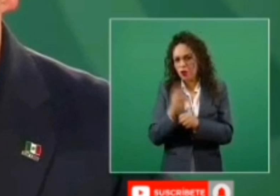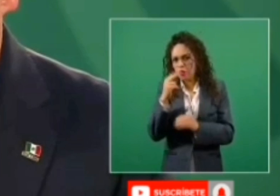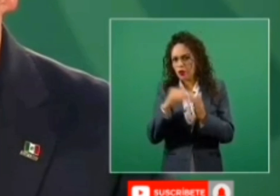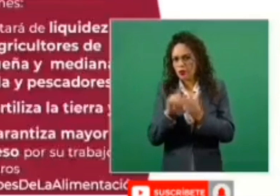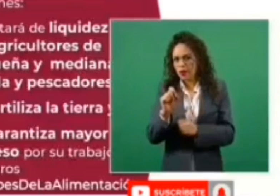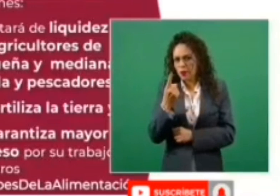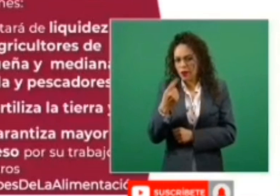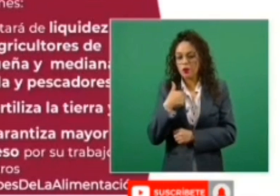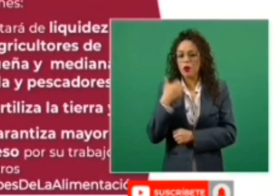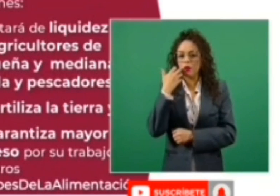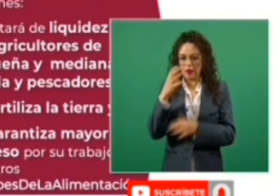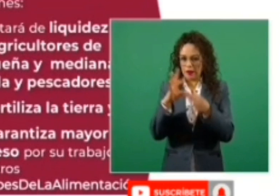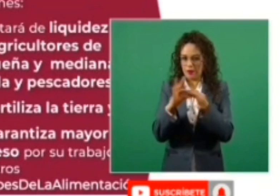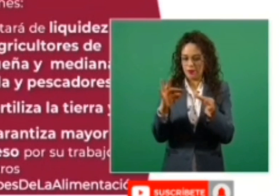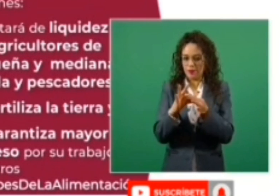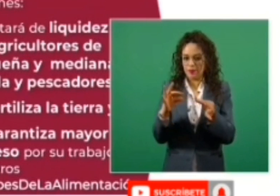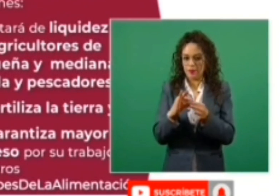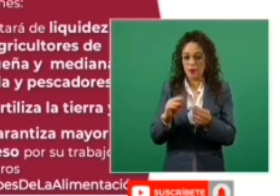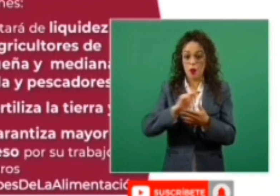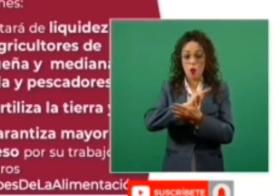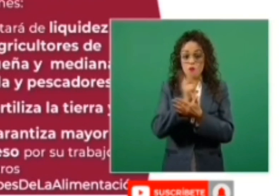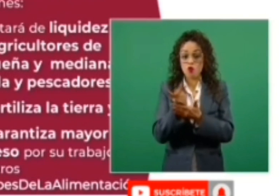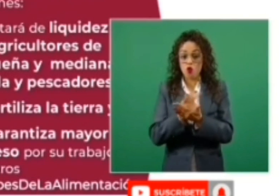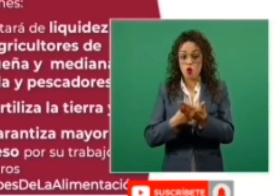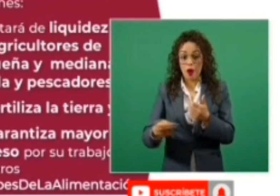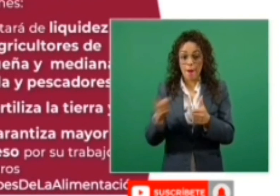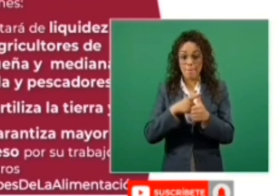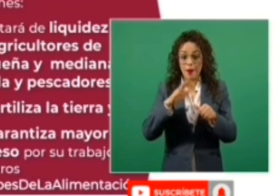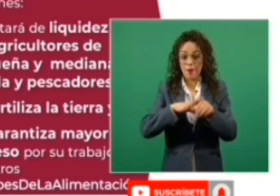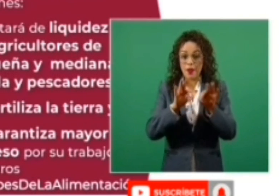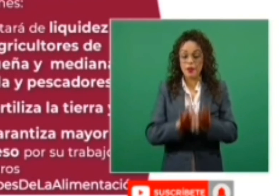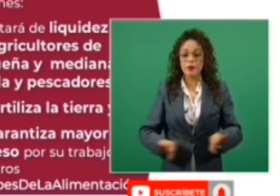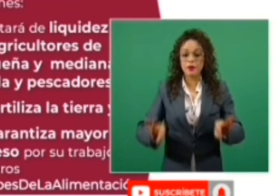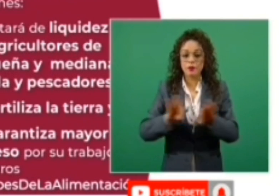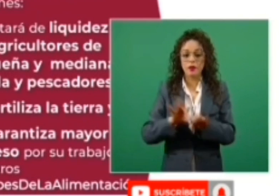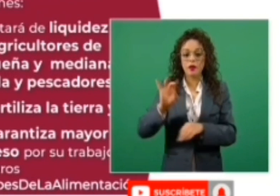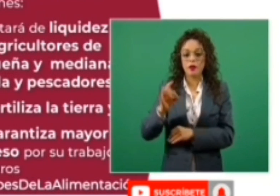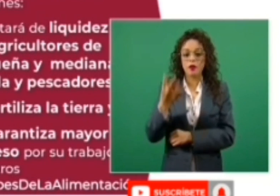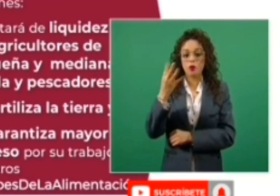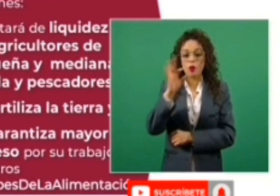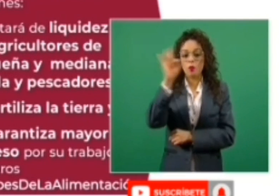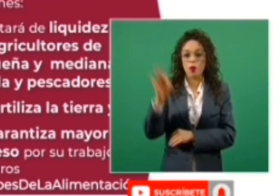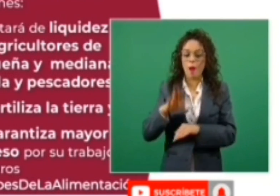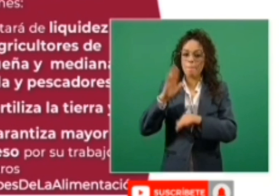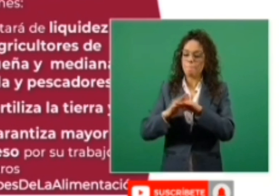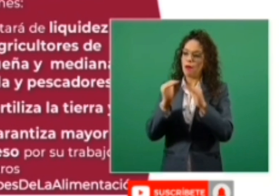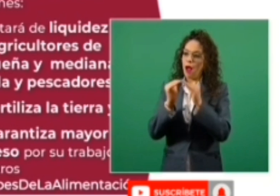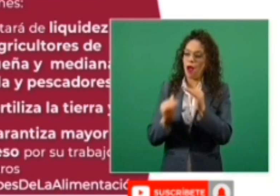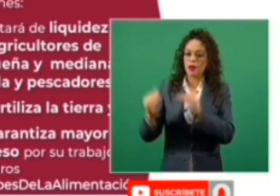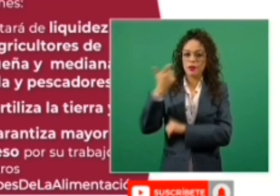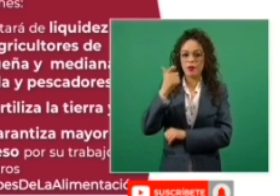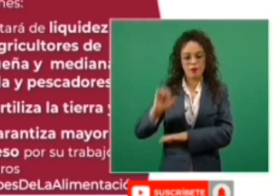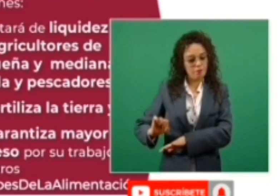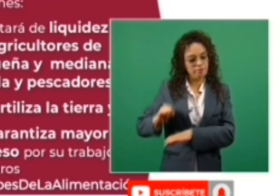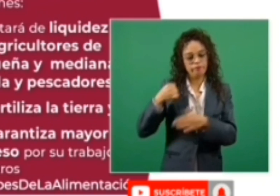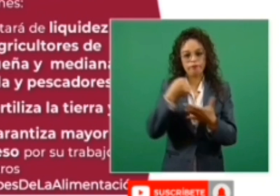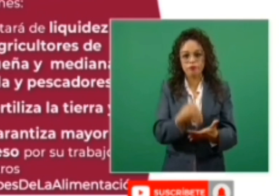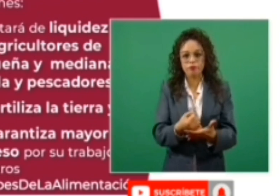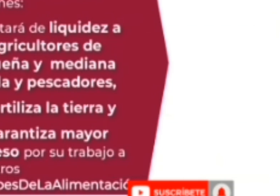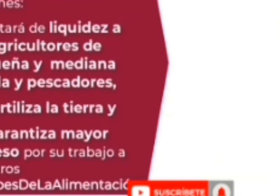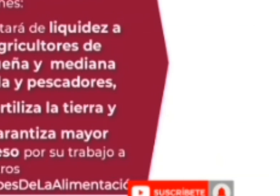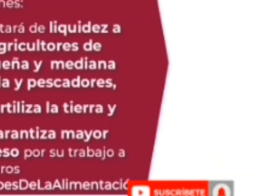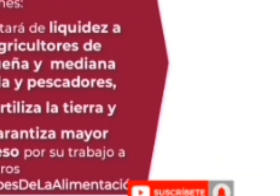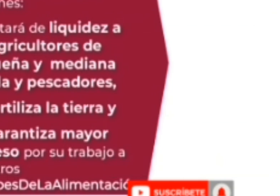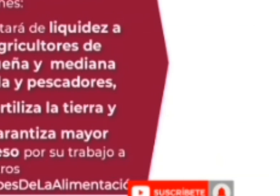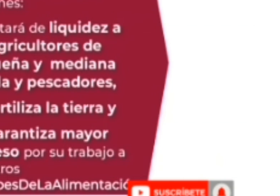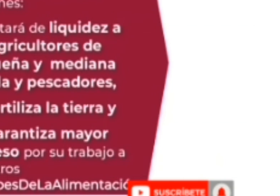nuestros programas prioritarios tendrán un incremento del 34% más de recursos, lo que nos permitirá con